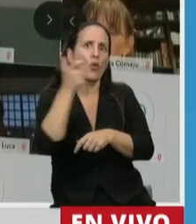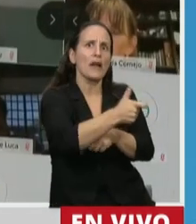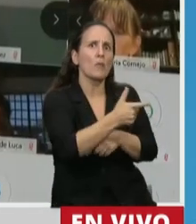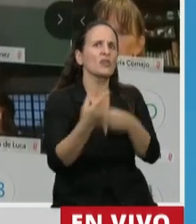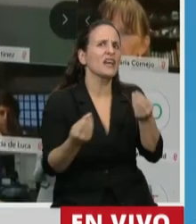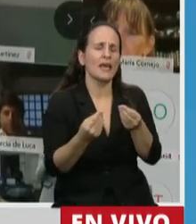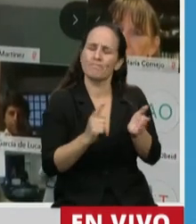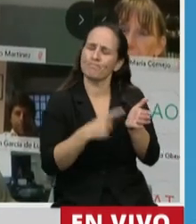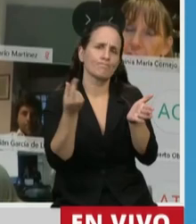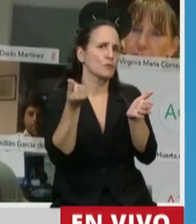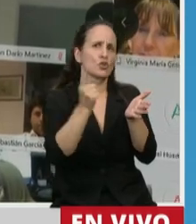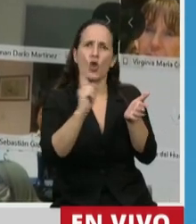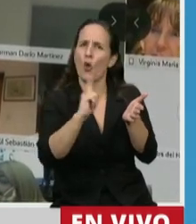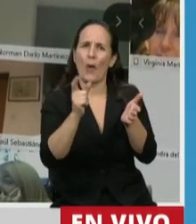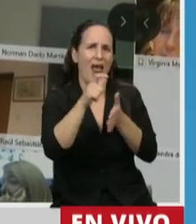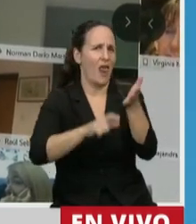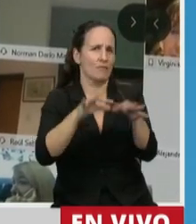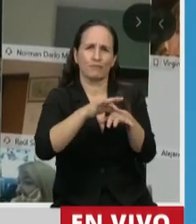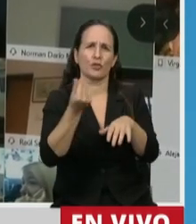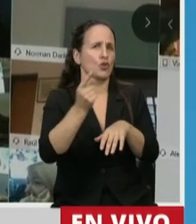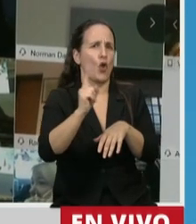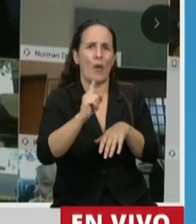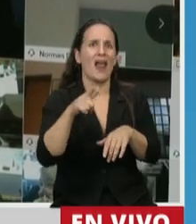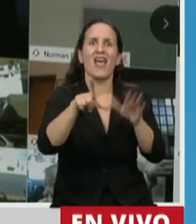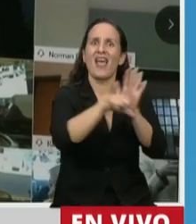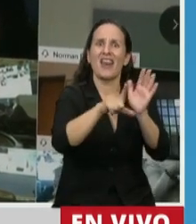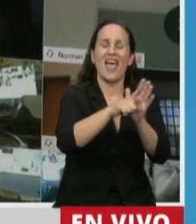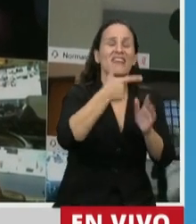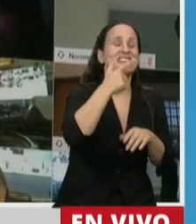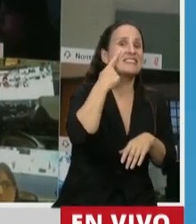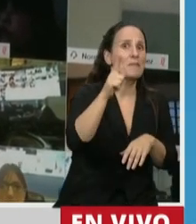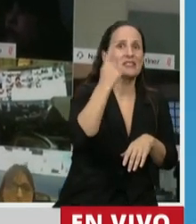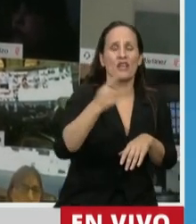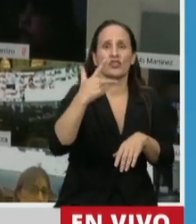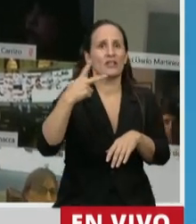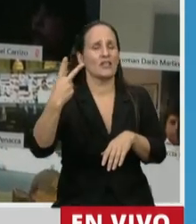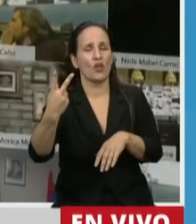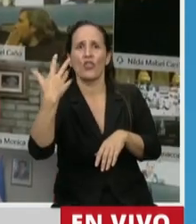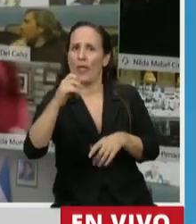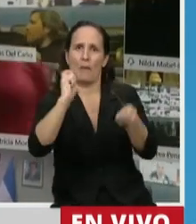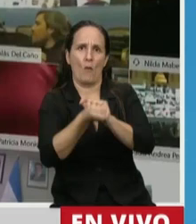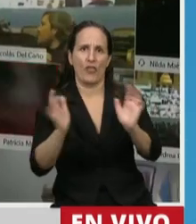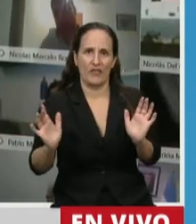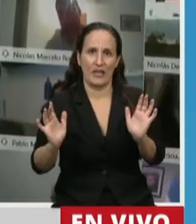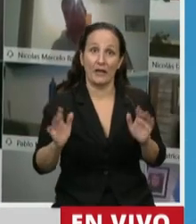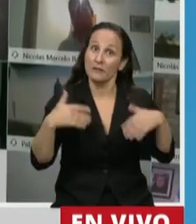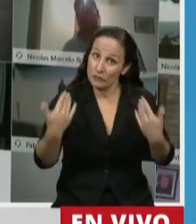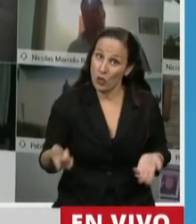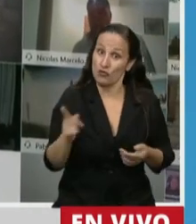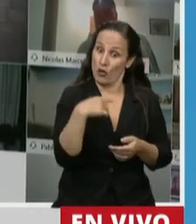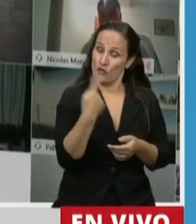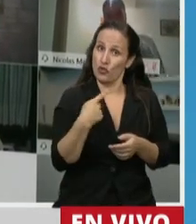que no era válido y que había que modificar la ley 17.132. Así que hoy estamos acá cumpliendo